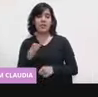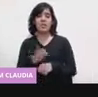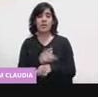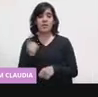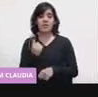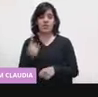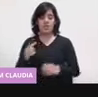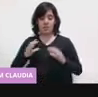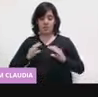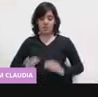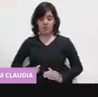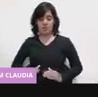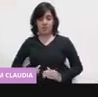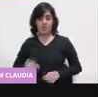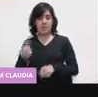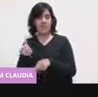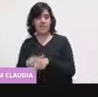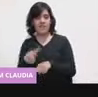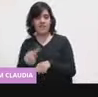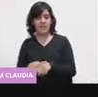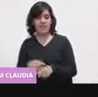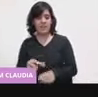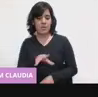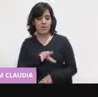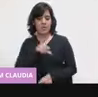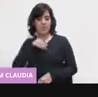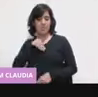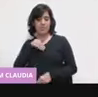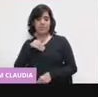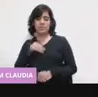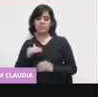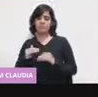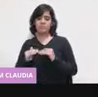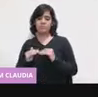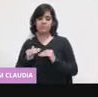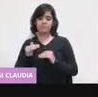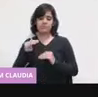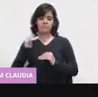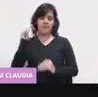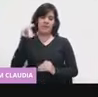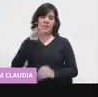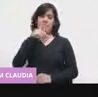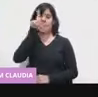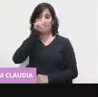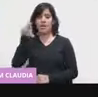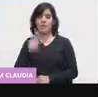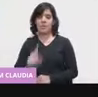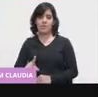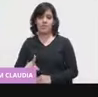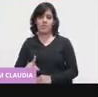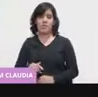que adquiera la enfermedad, pues va a evolucionar peor que otra persona.